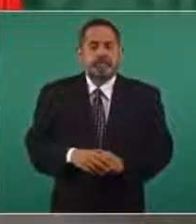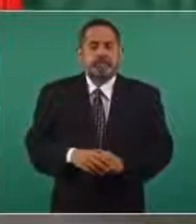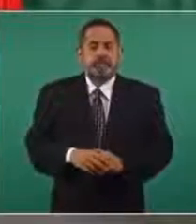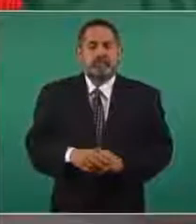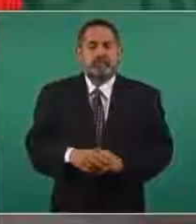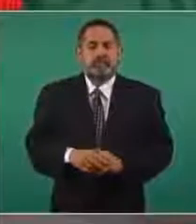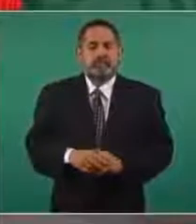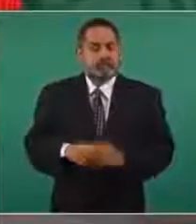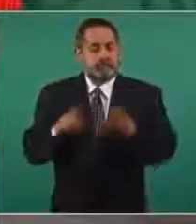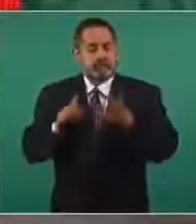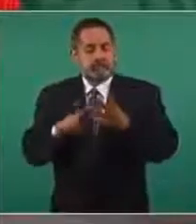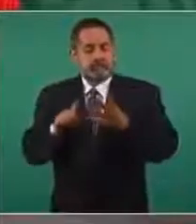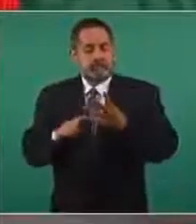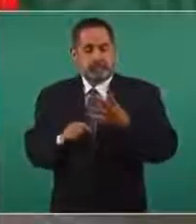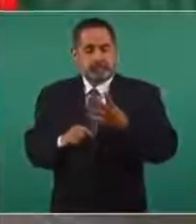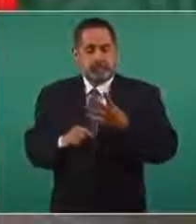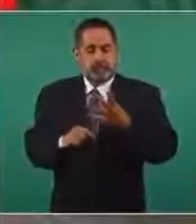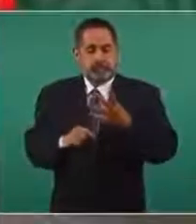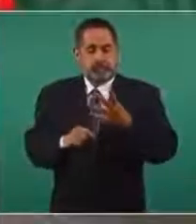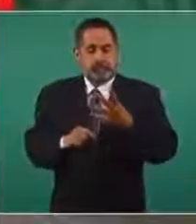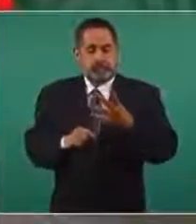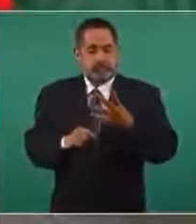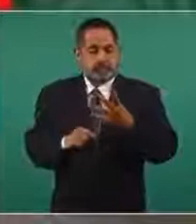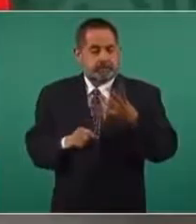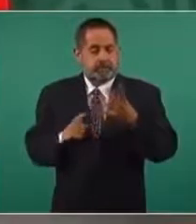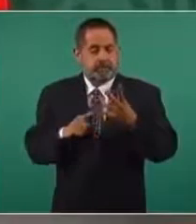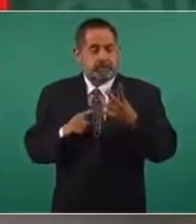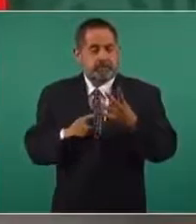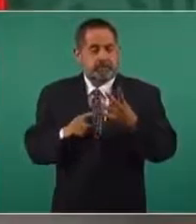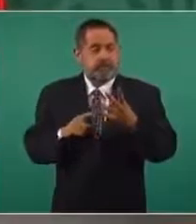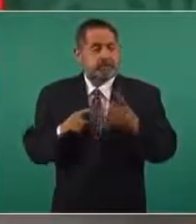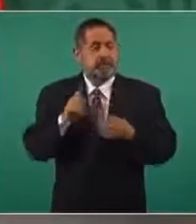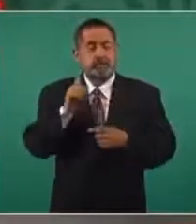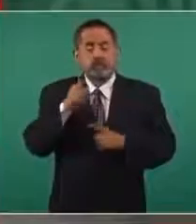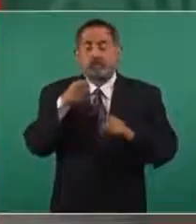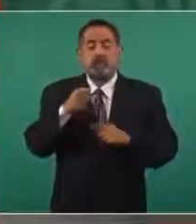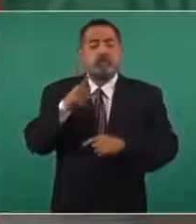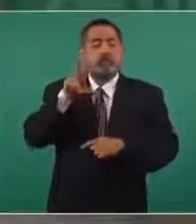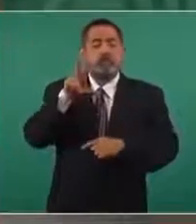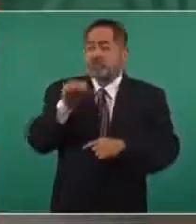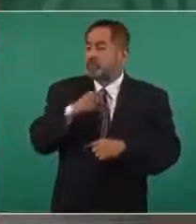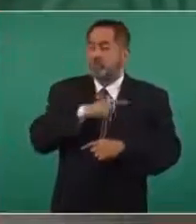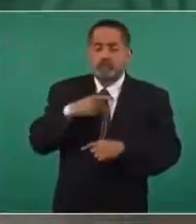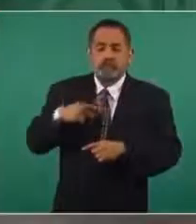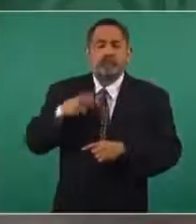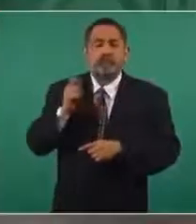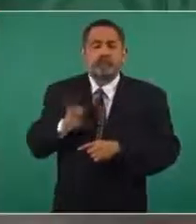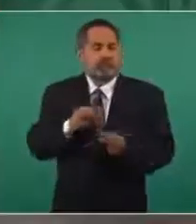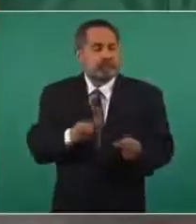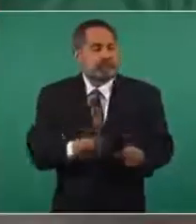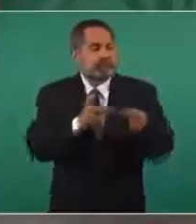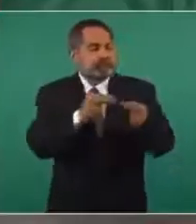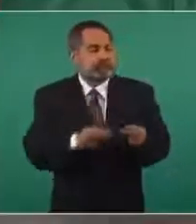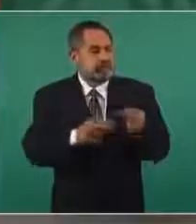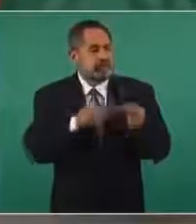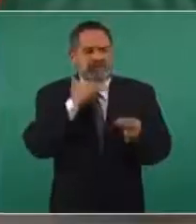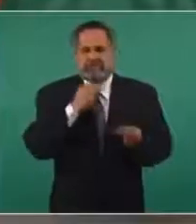Y cuarto, que no se permitiera el negocio.